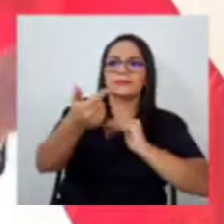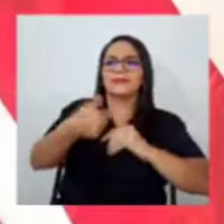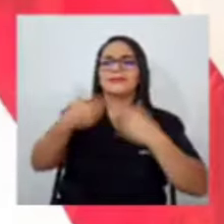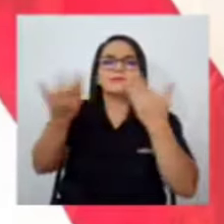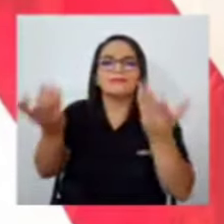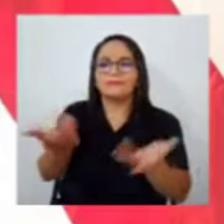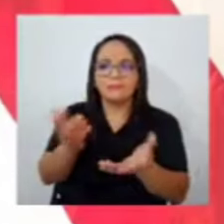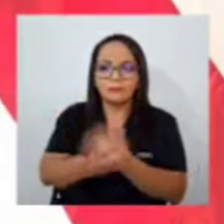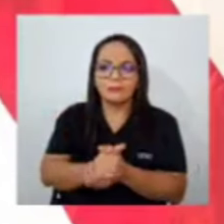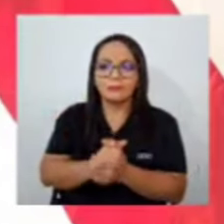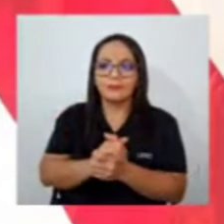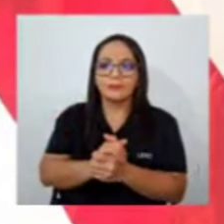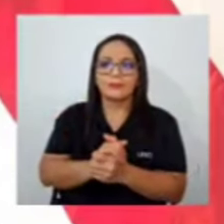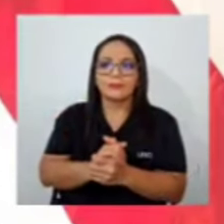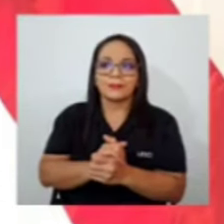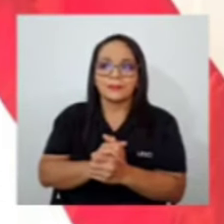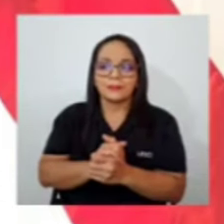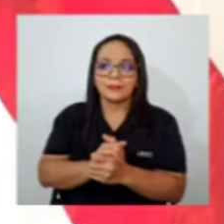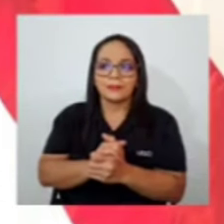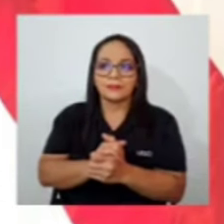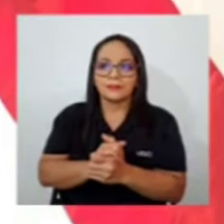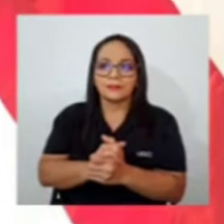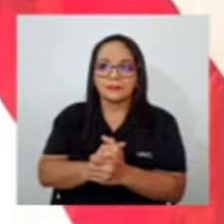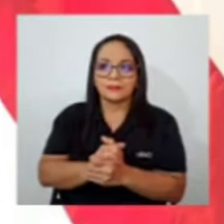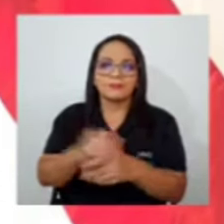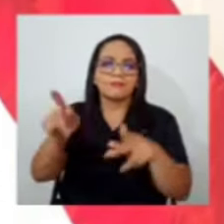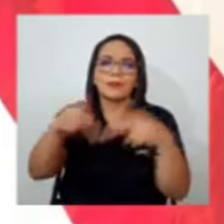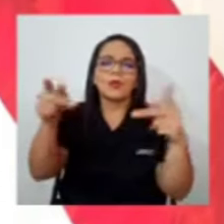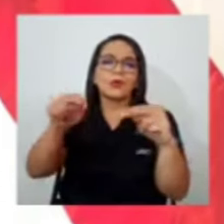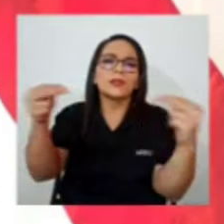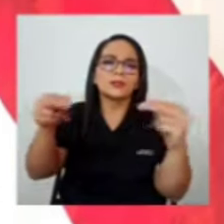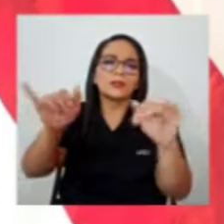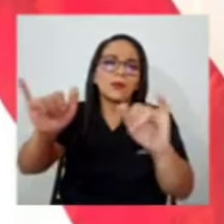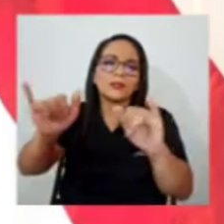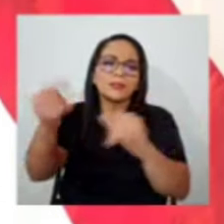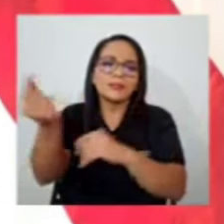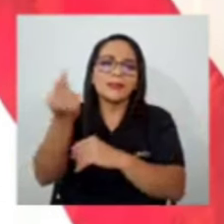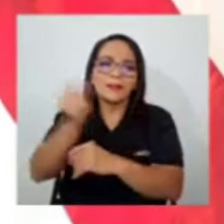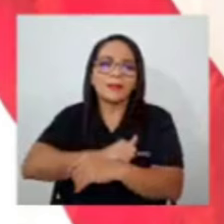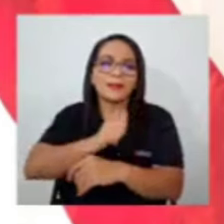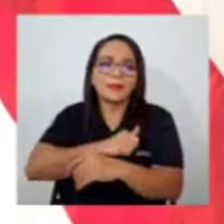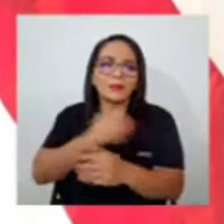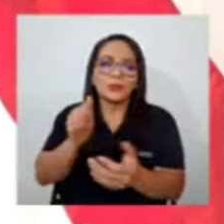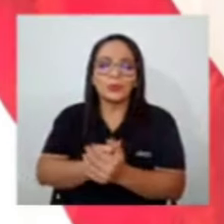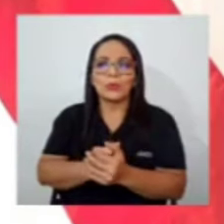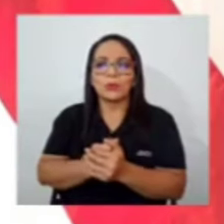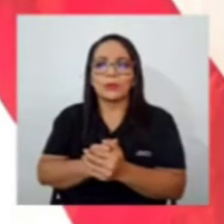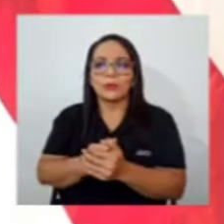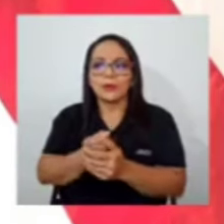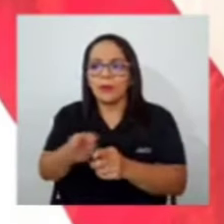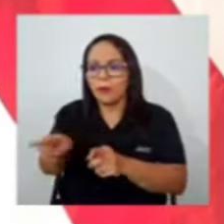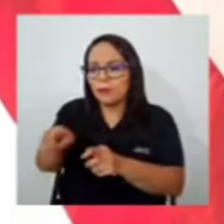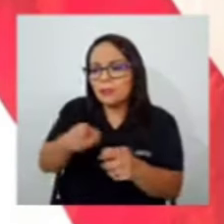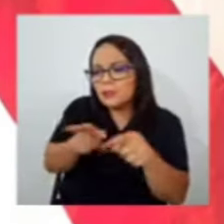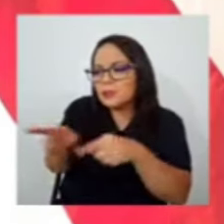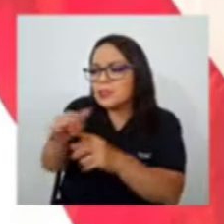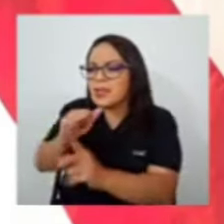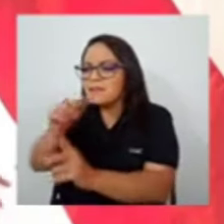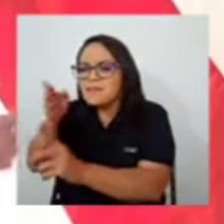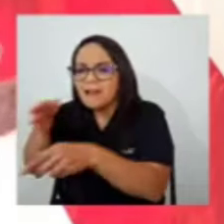Esa es la actitud del diario La Nación. Siempre lo ha sido. Mentiras a medias, indirectas.